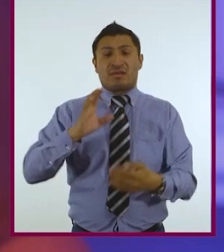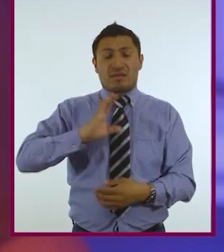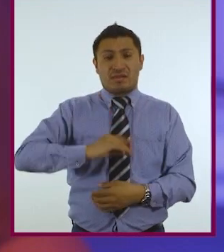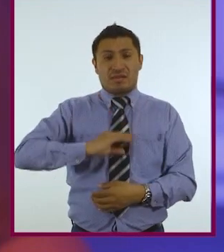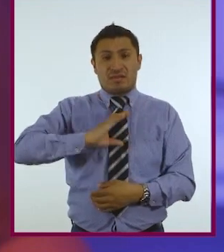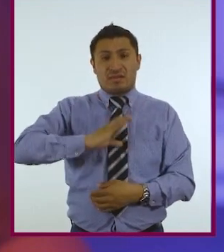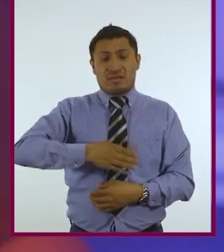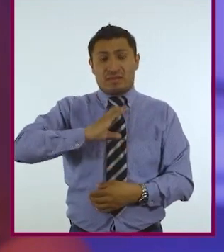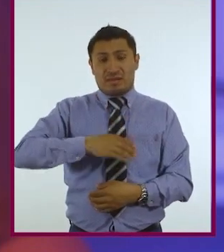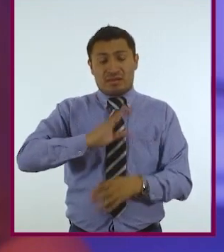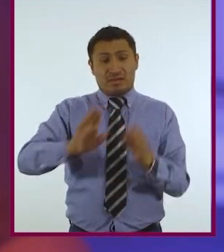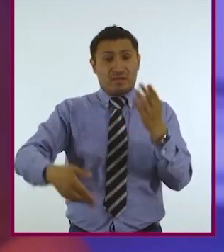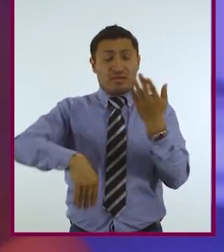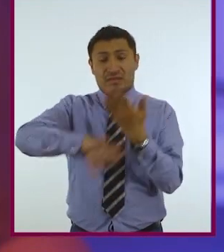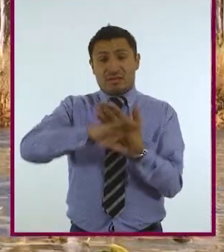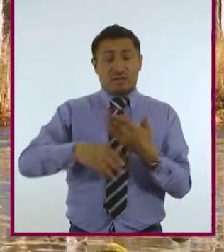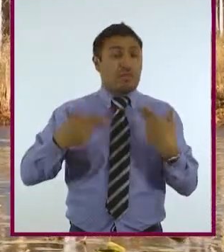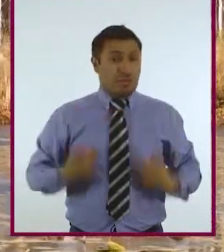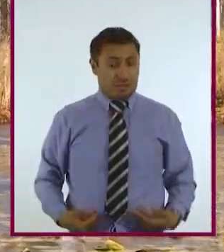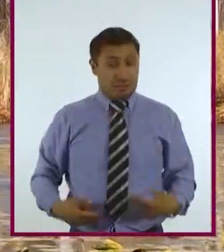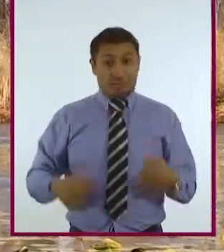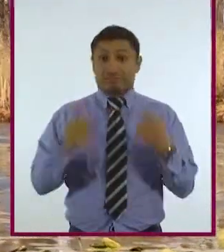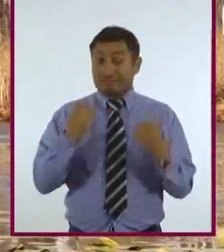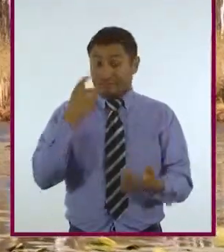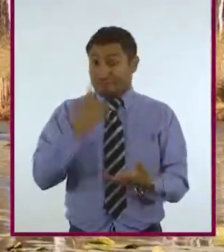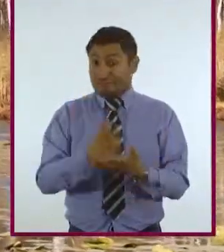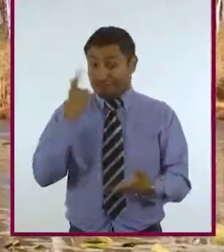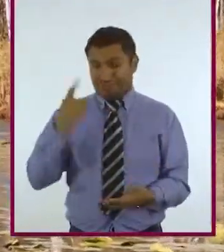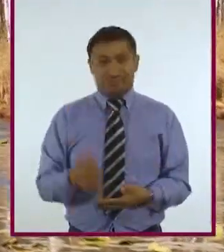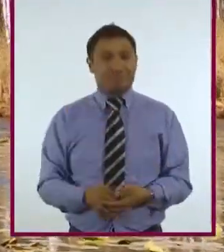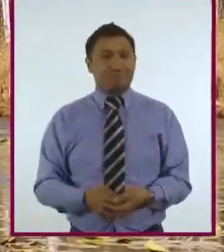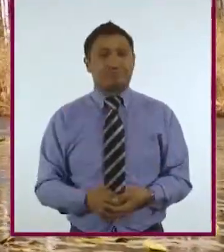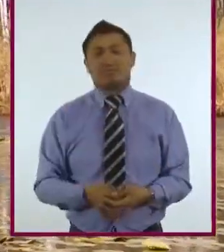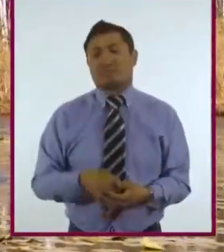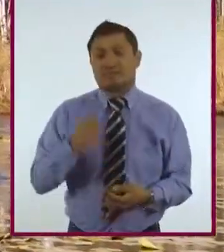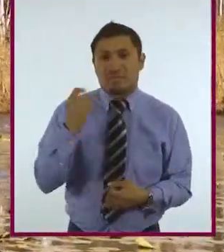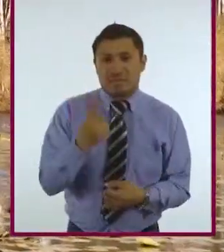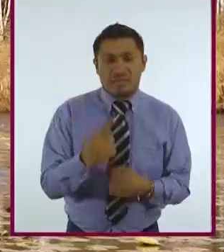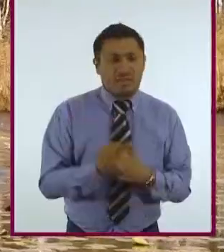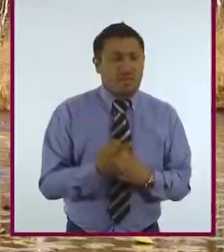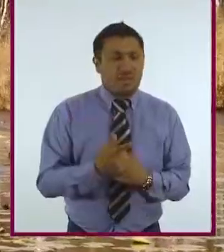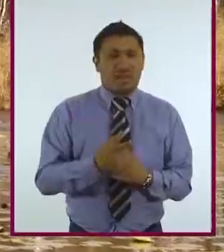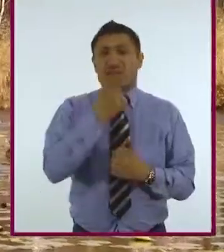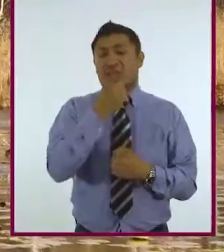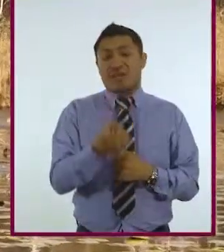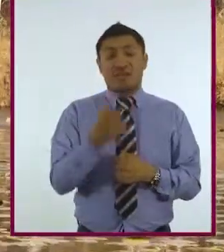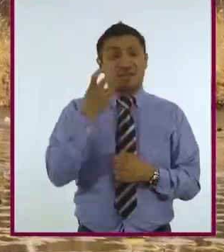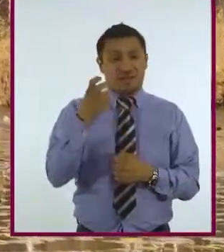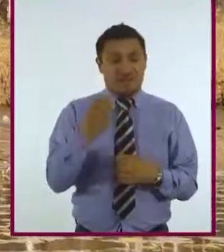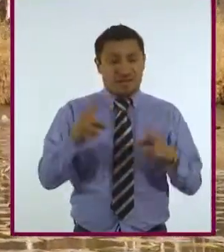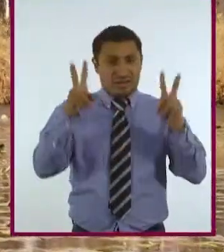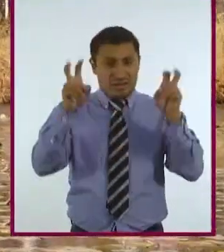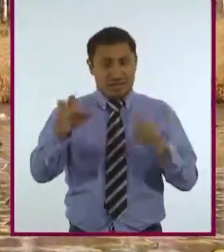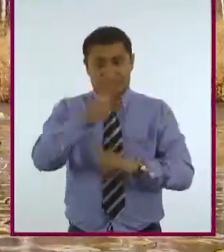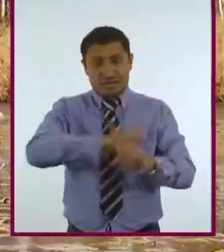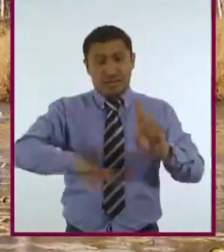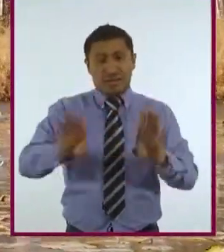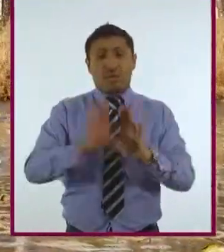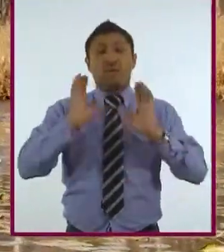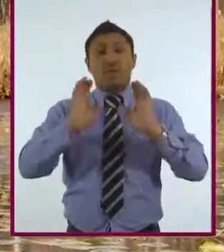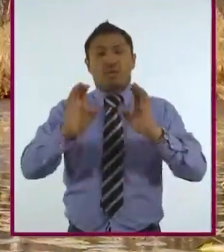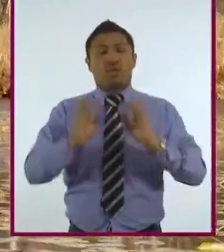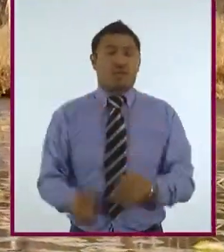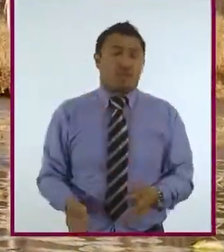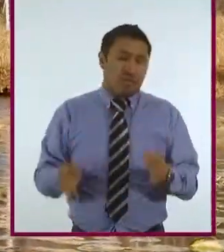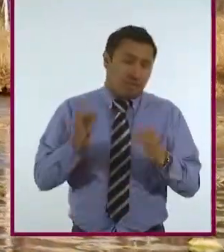hecho al ser humano. Fuerte, ¿verdad? Una de las cuestiones que se plantea en la bioética respecto al medio ambiente es la de mantener nuestro confort